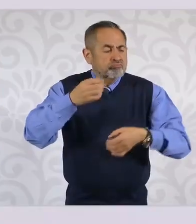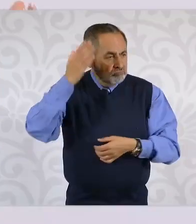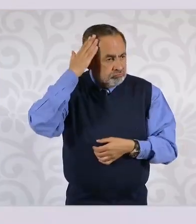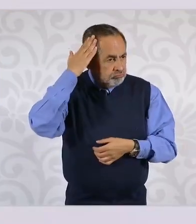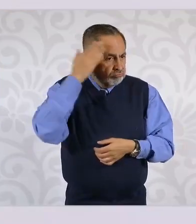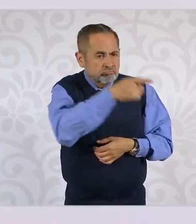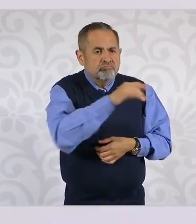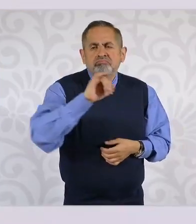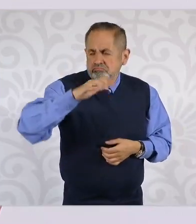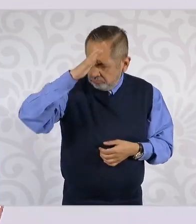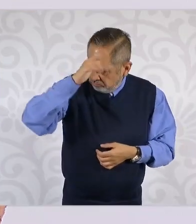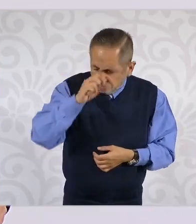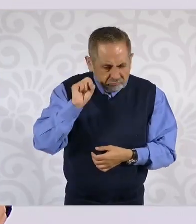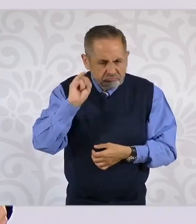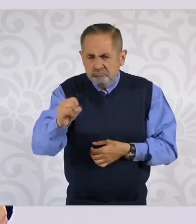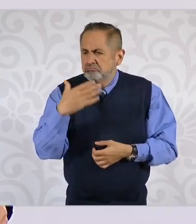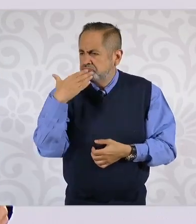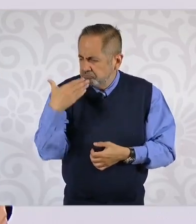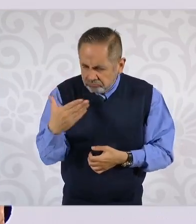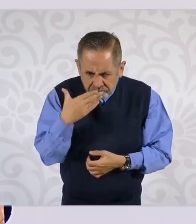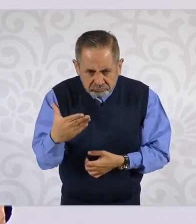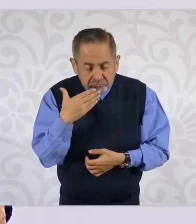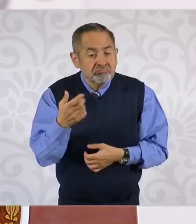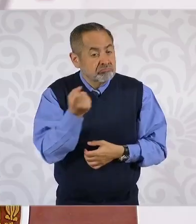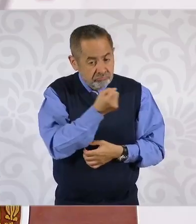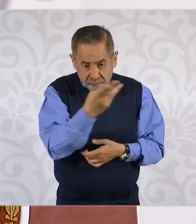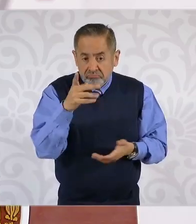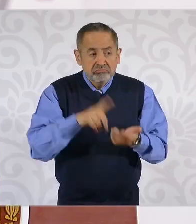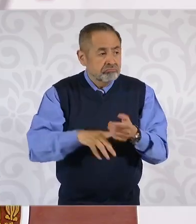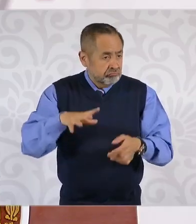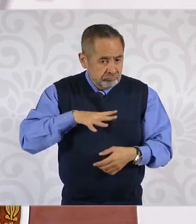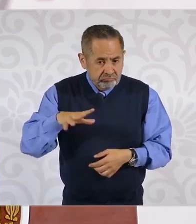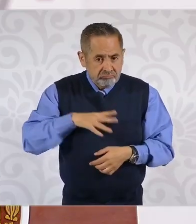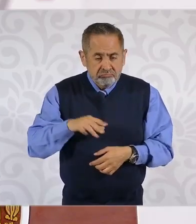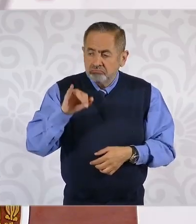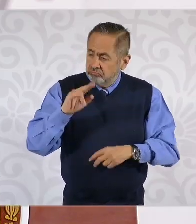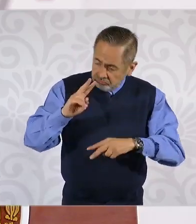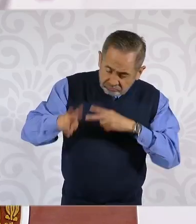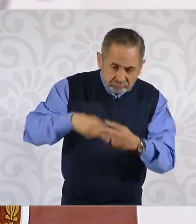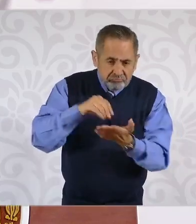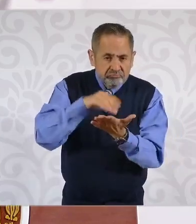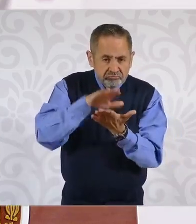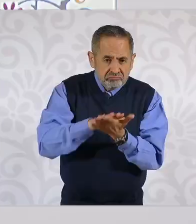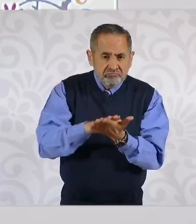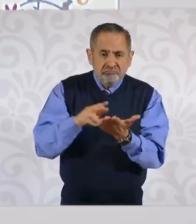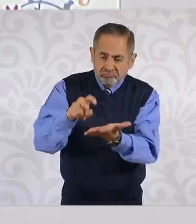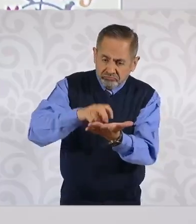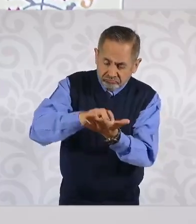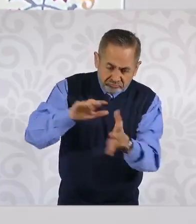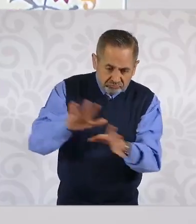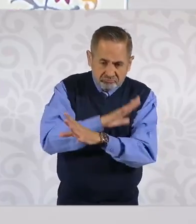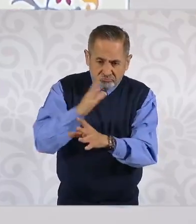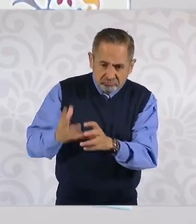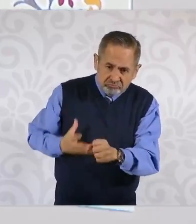que están de acuerdo con la reforma